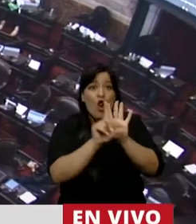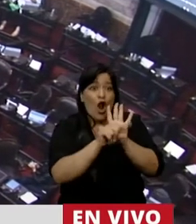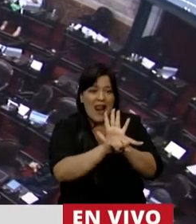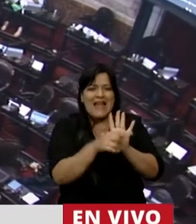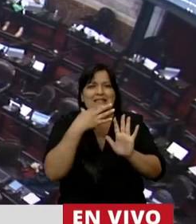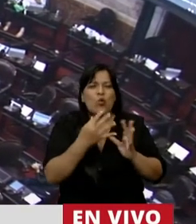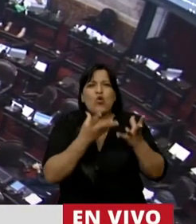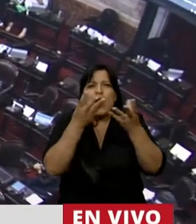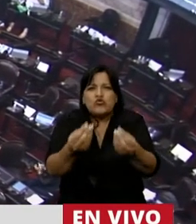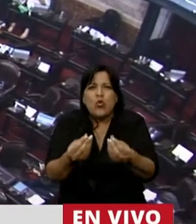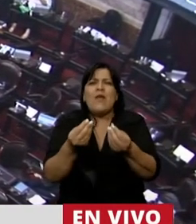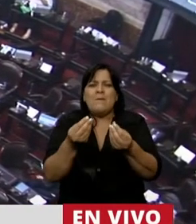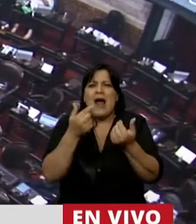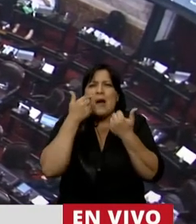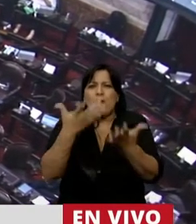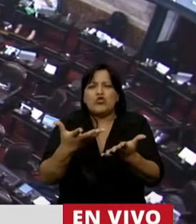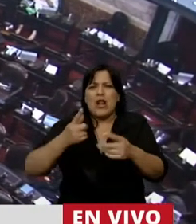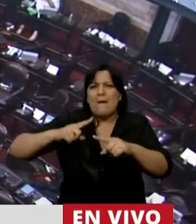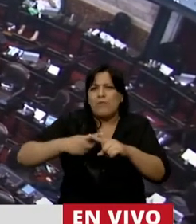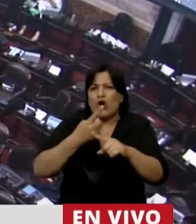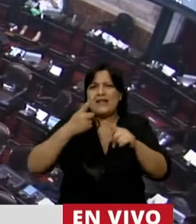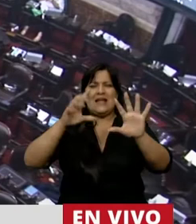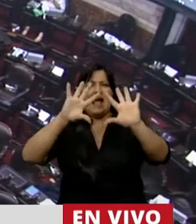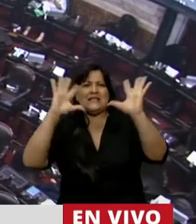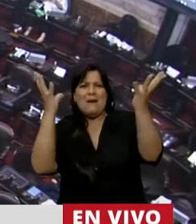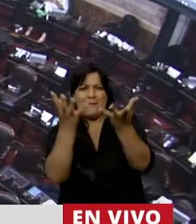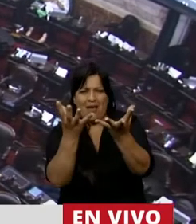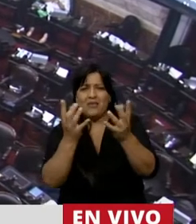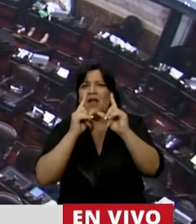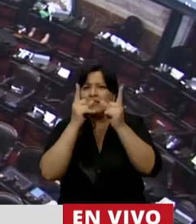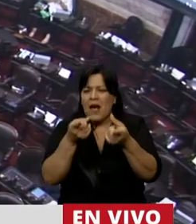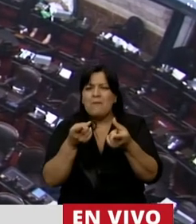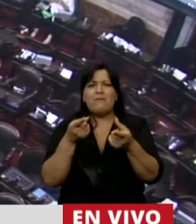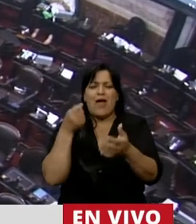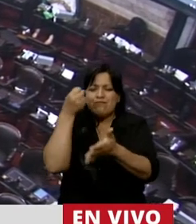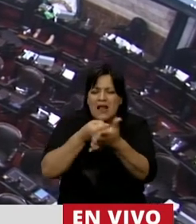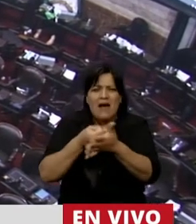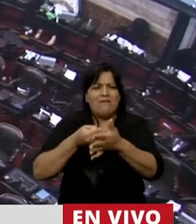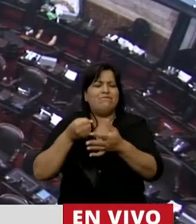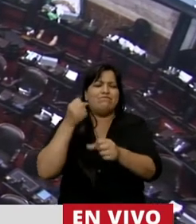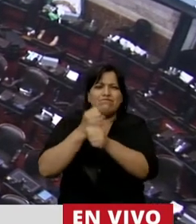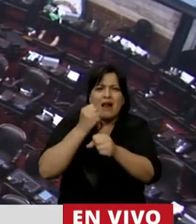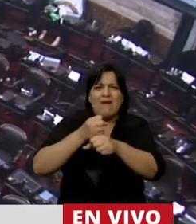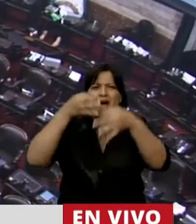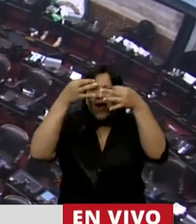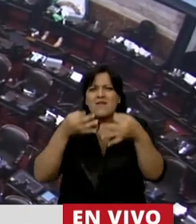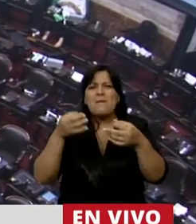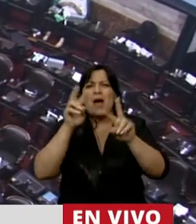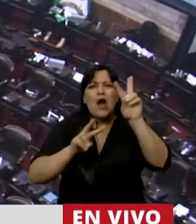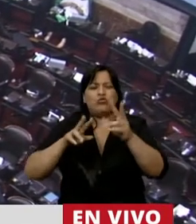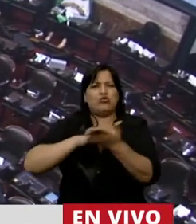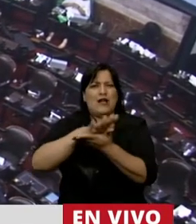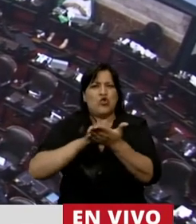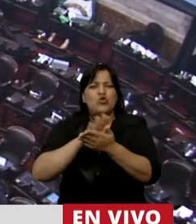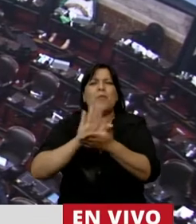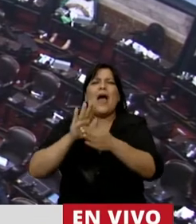contribuir a visibilizar políticas ambientales y nos invita a trabajar de manera eficiente en la búsqueda de soluciones de fondo, no